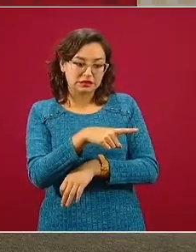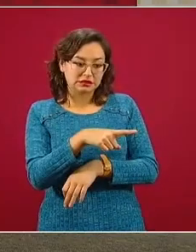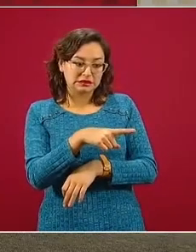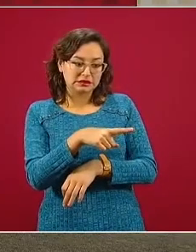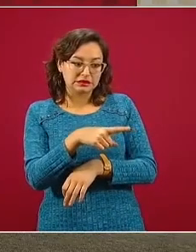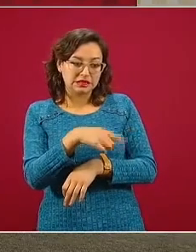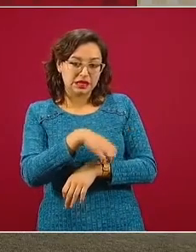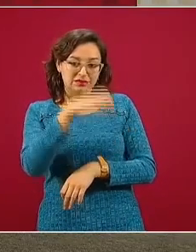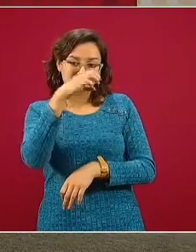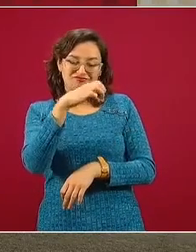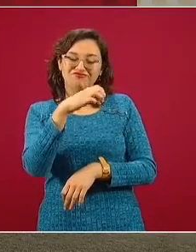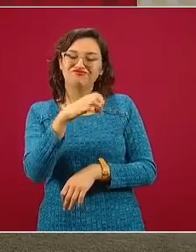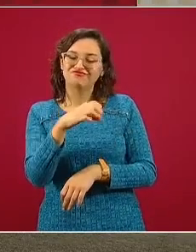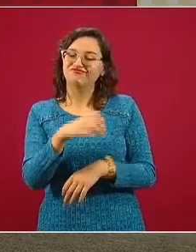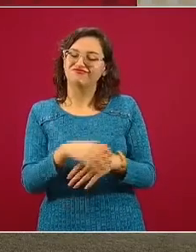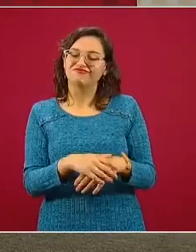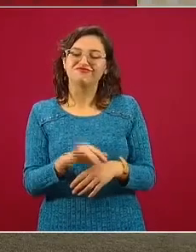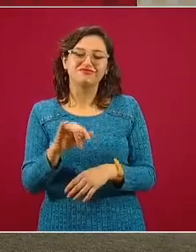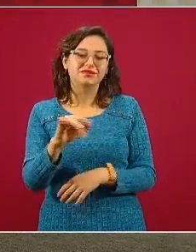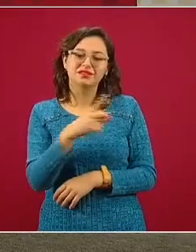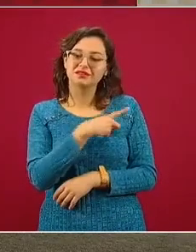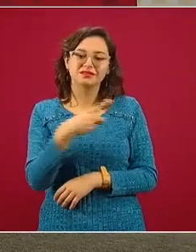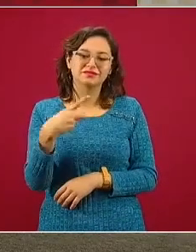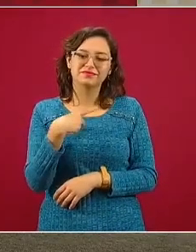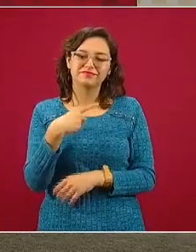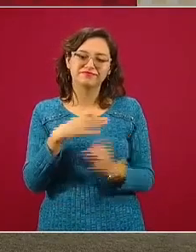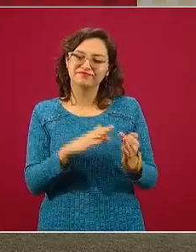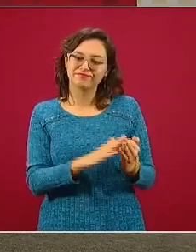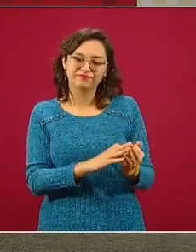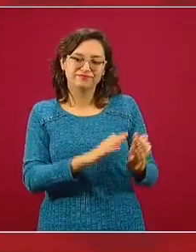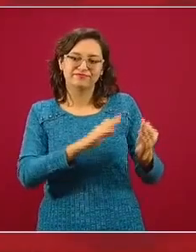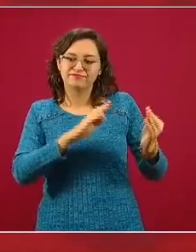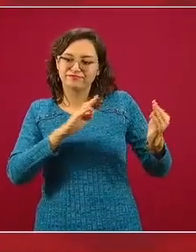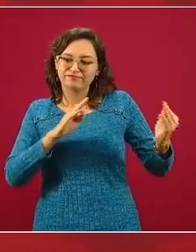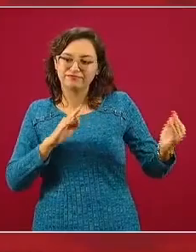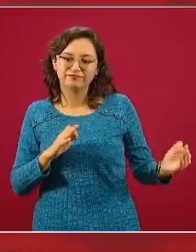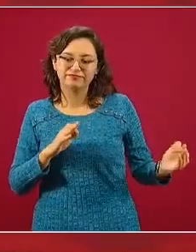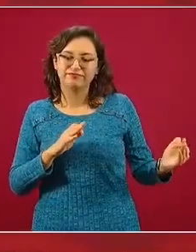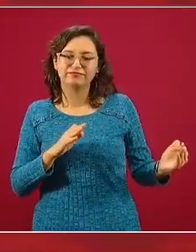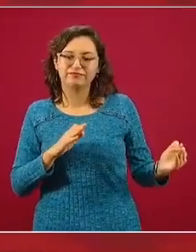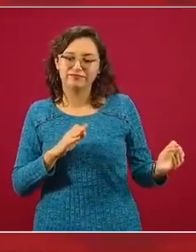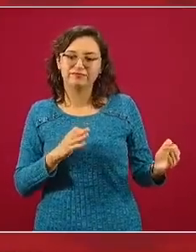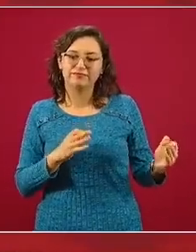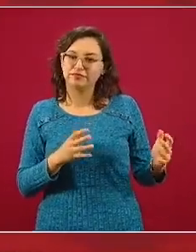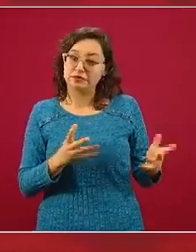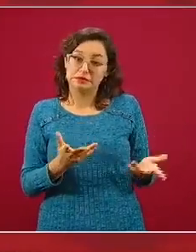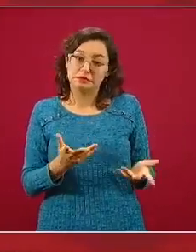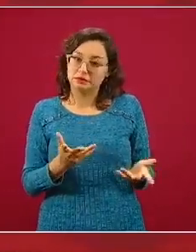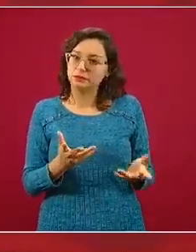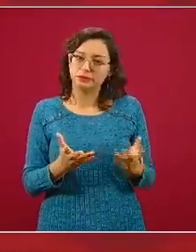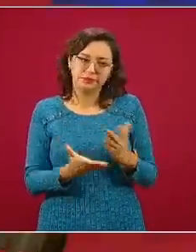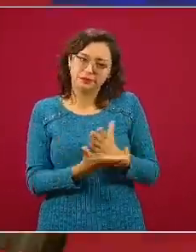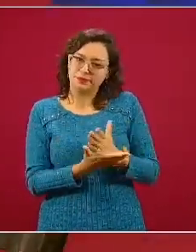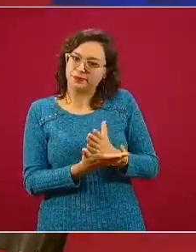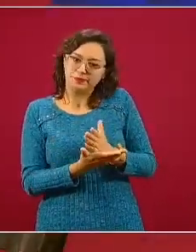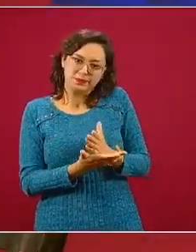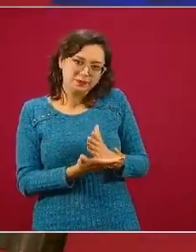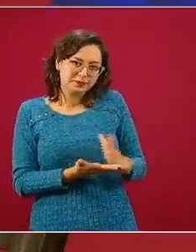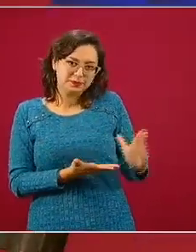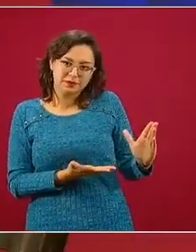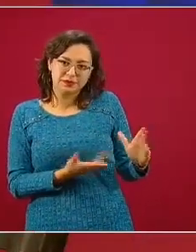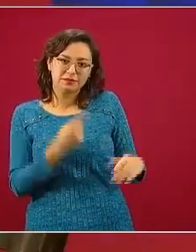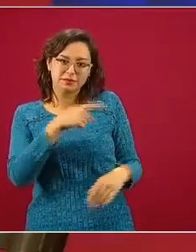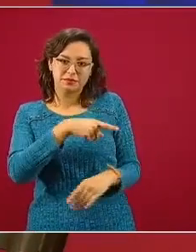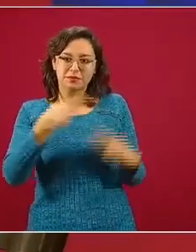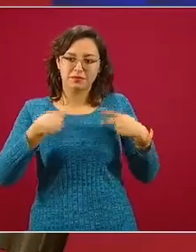aquí sí recomiendo buscar siempre, hasta donde esto sea posible, mantener un aislamiento completo, formal, en la medida en que la